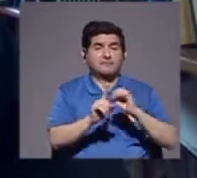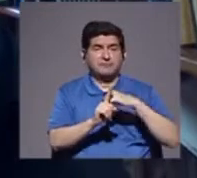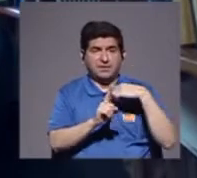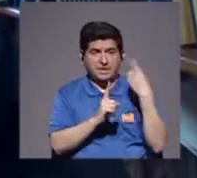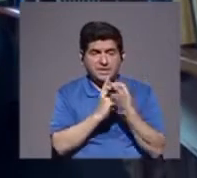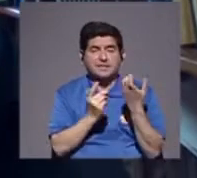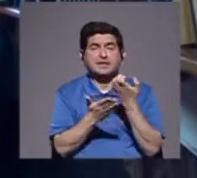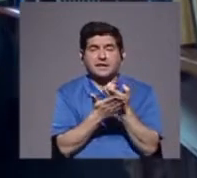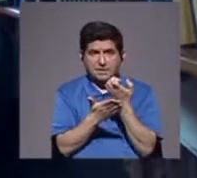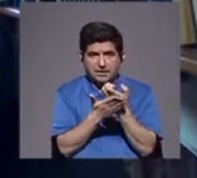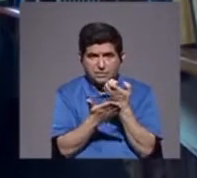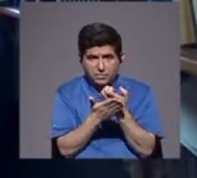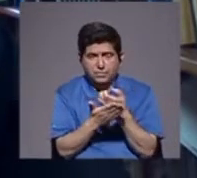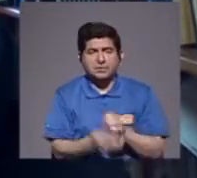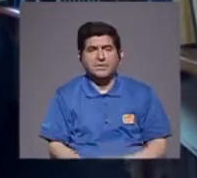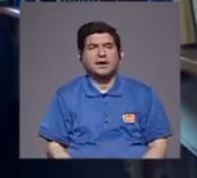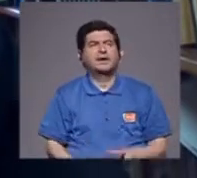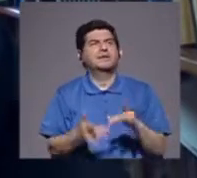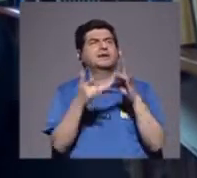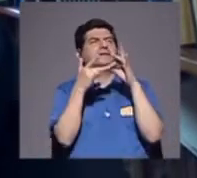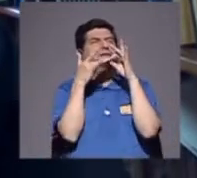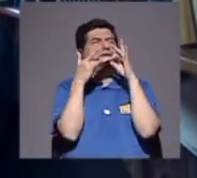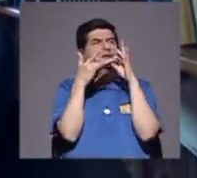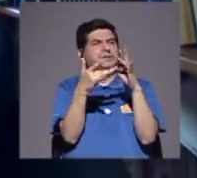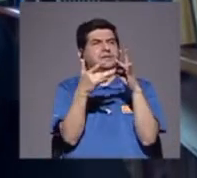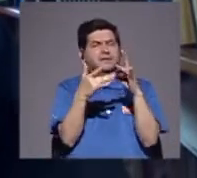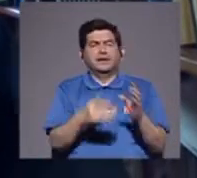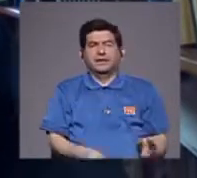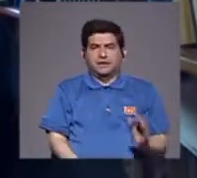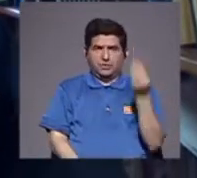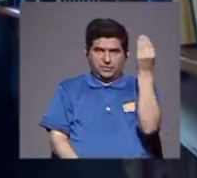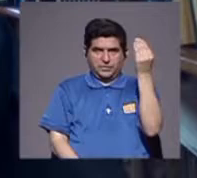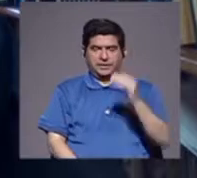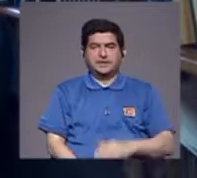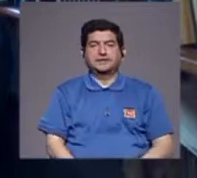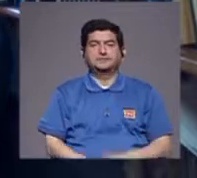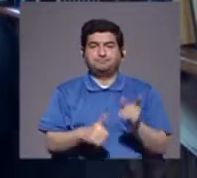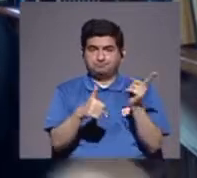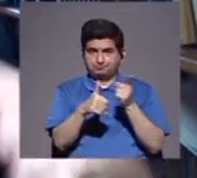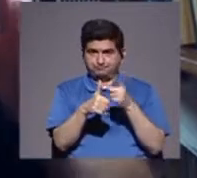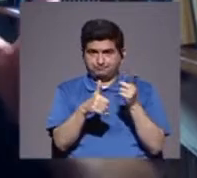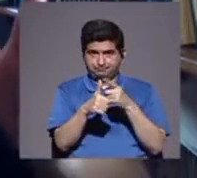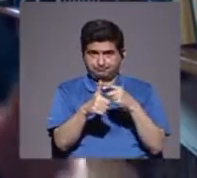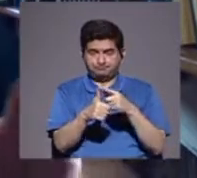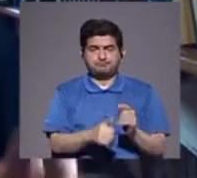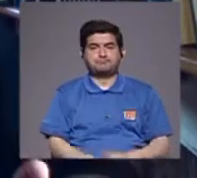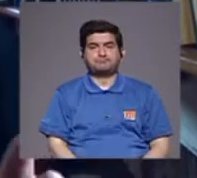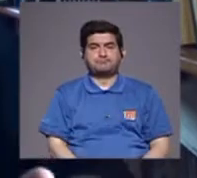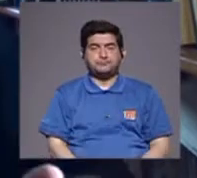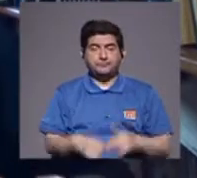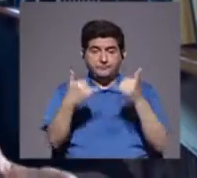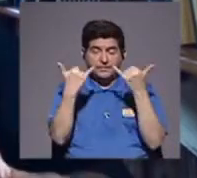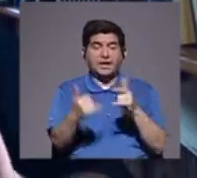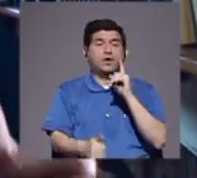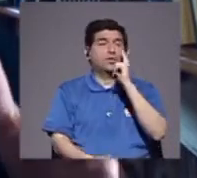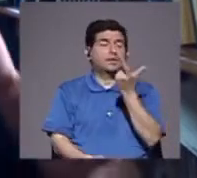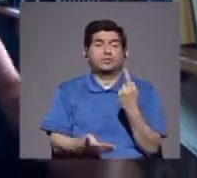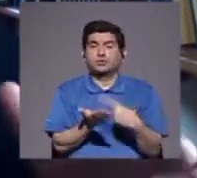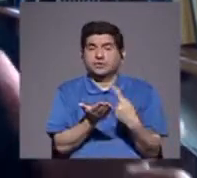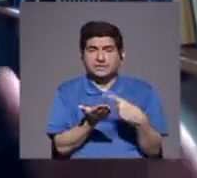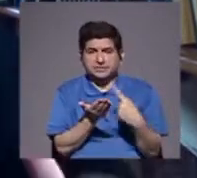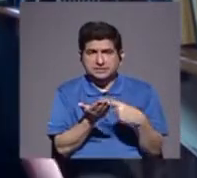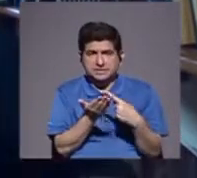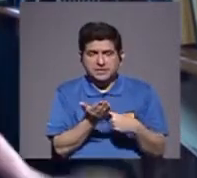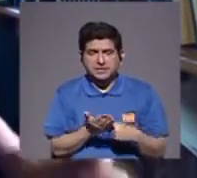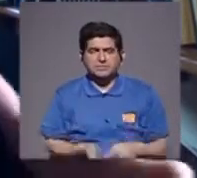causa a la economía, causa particularmente al aborto. Lo primero que tenemos que ver es que ahora por dicha la discusión se ha